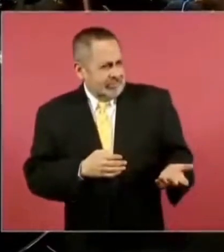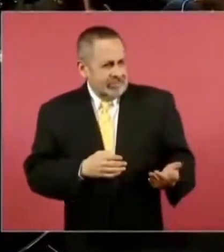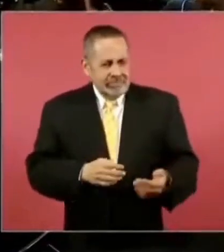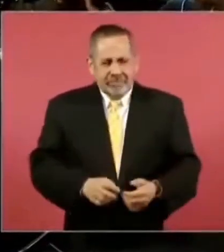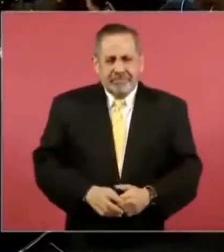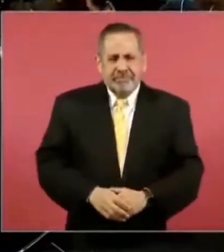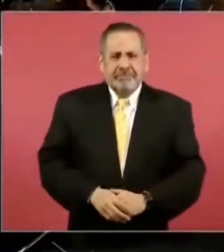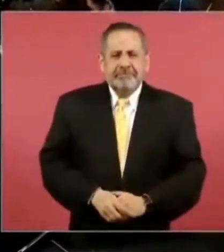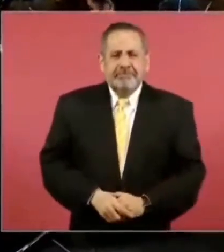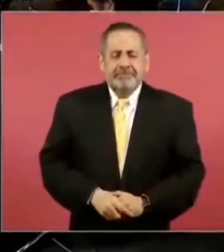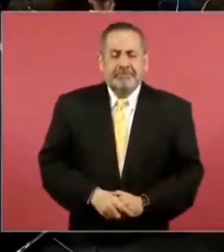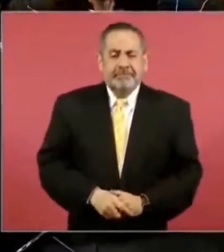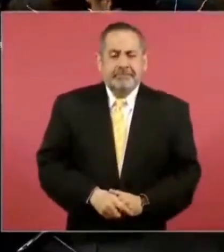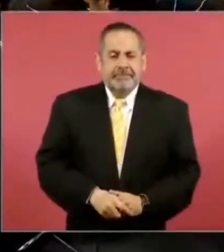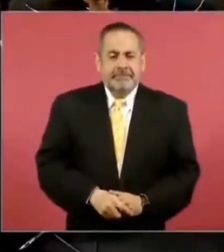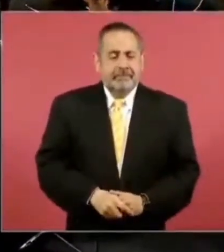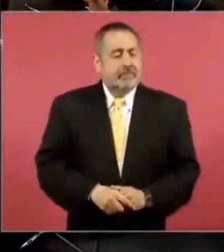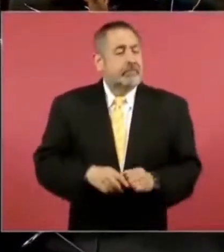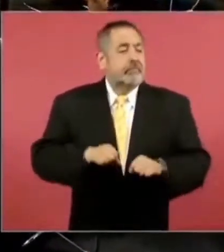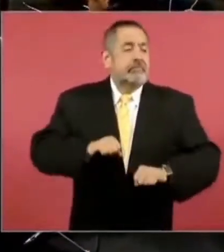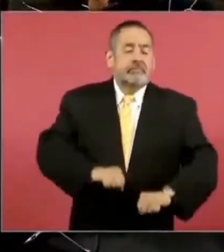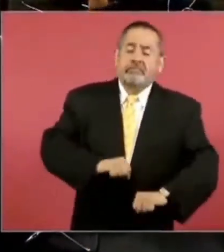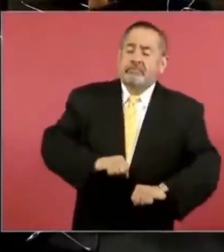y privilegios.